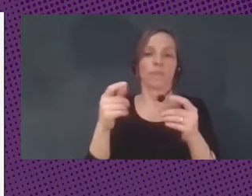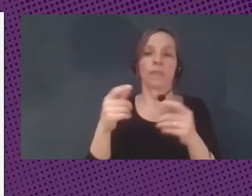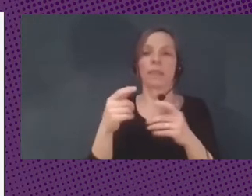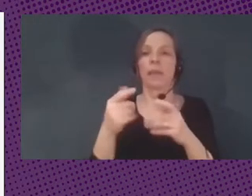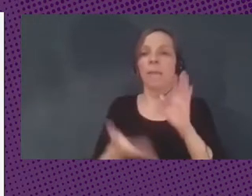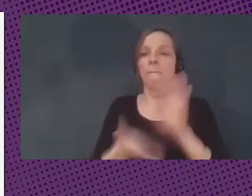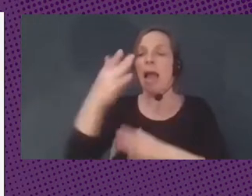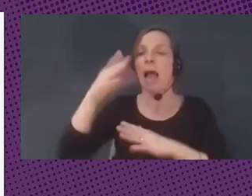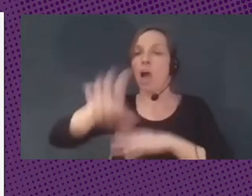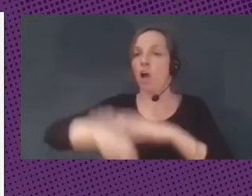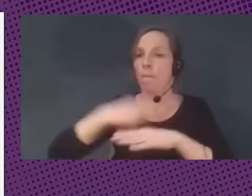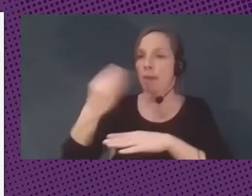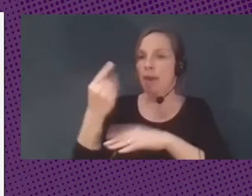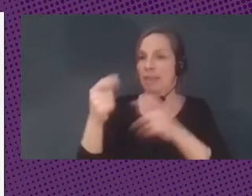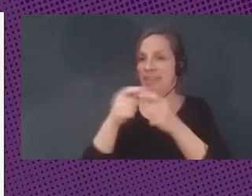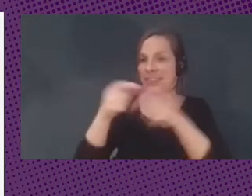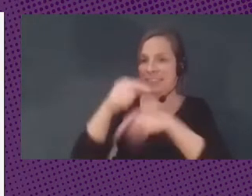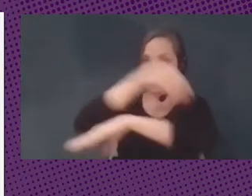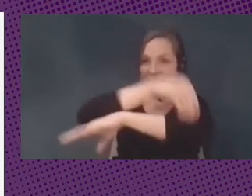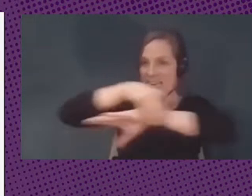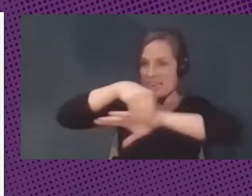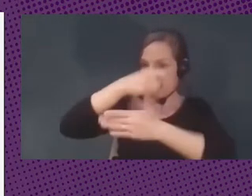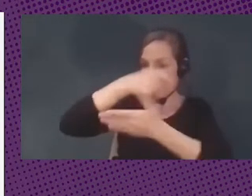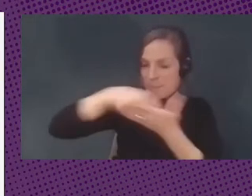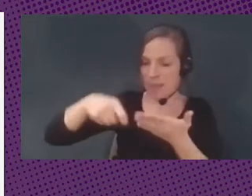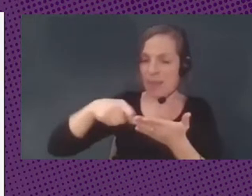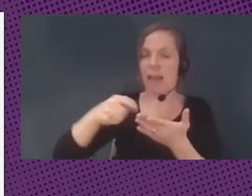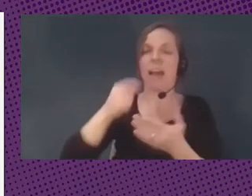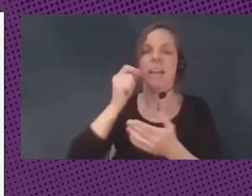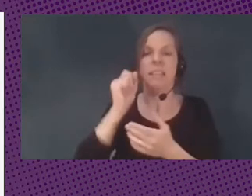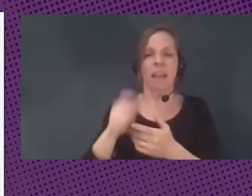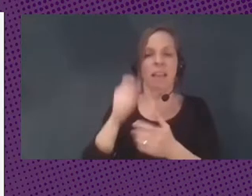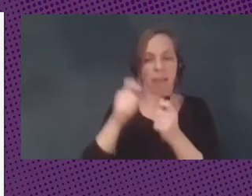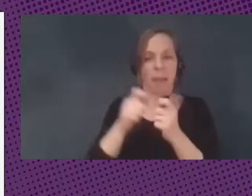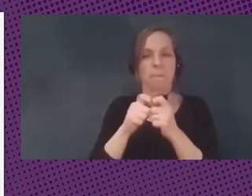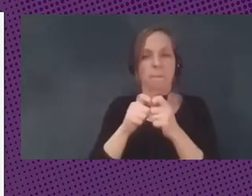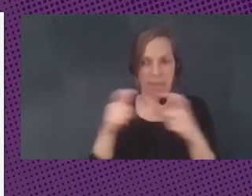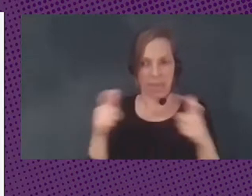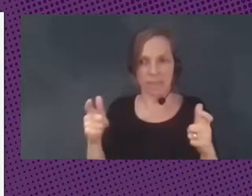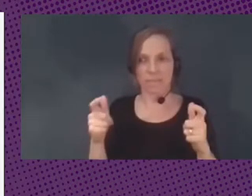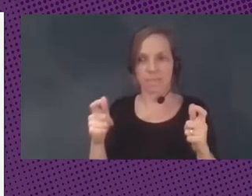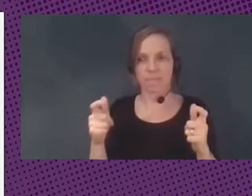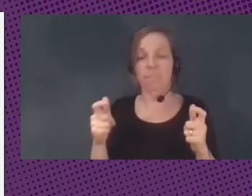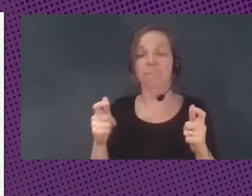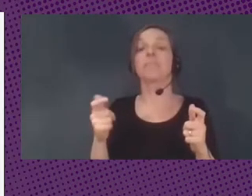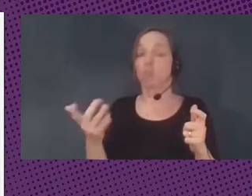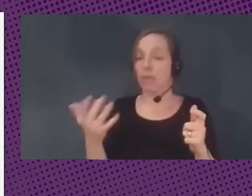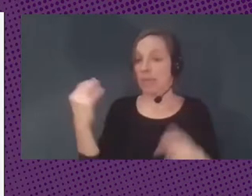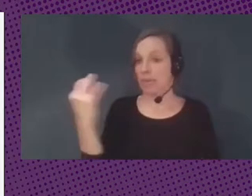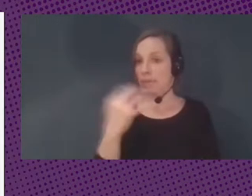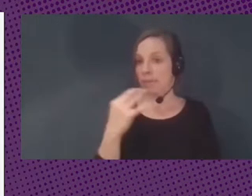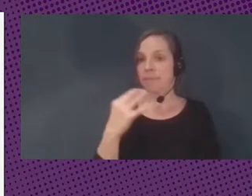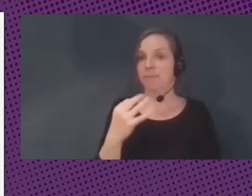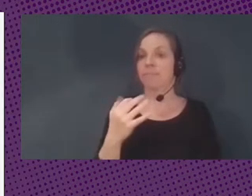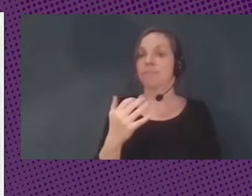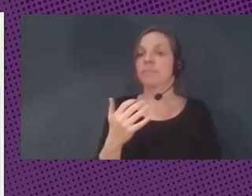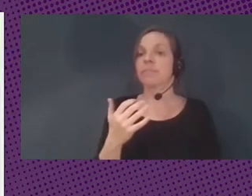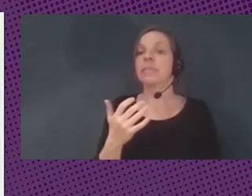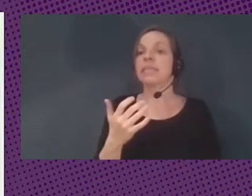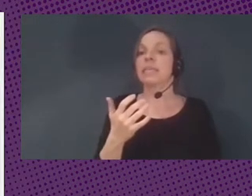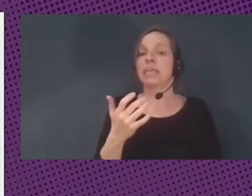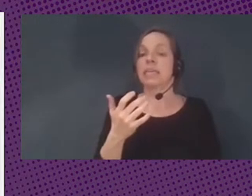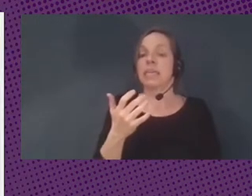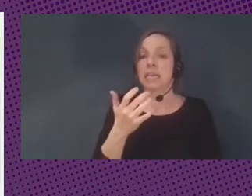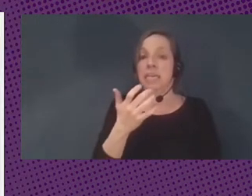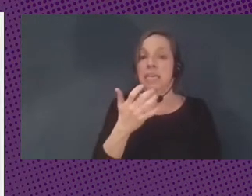tarjetas de crédito. cada vez es una tecnología más común que utilizamos en el planeta. Pues resulta que el acopio de esta